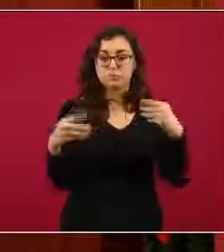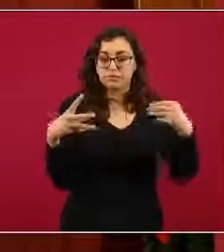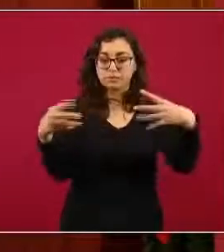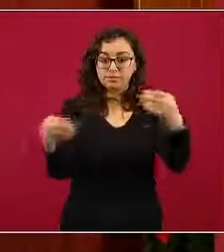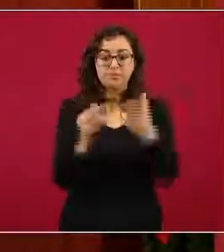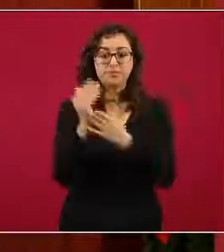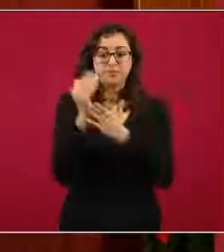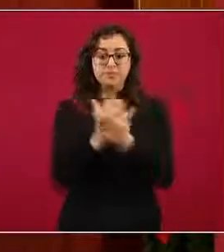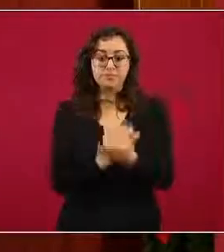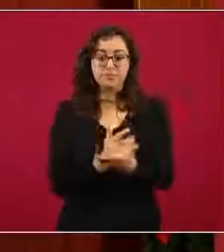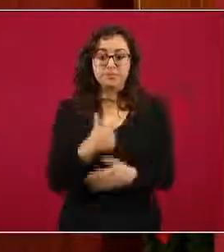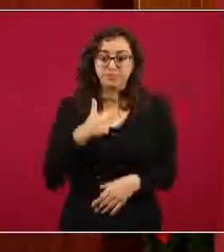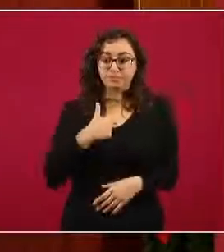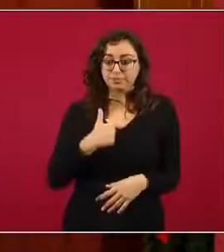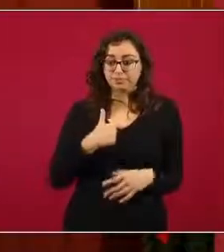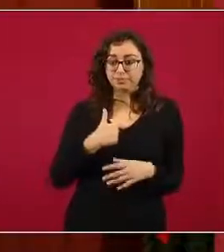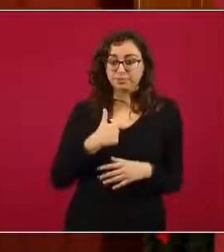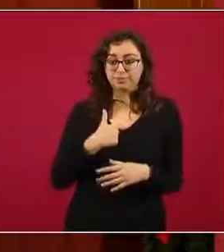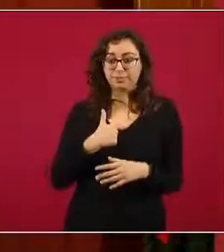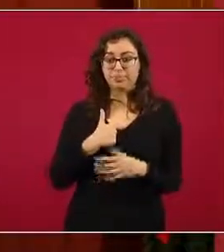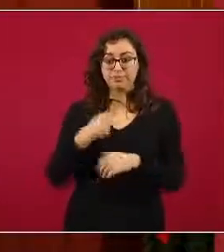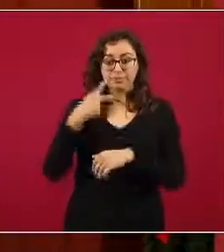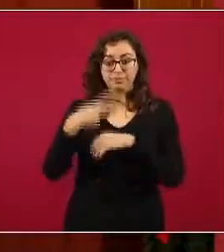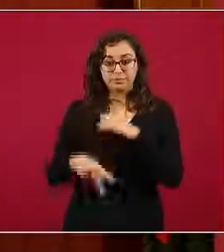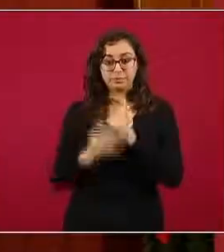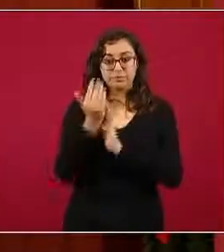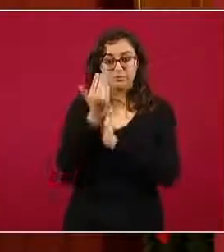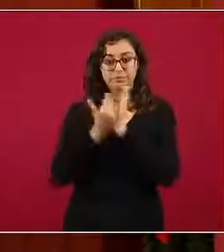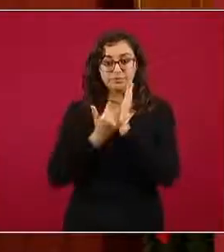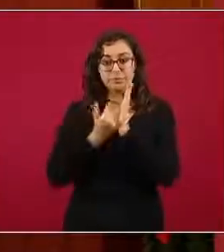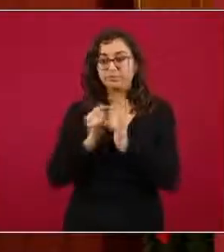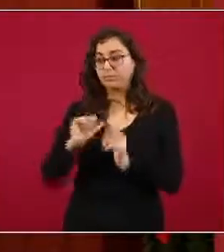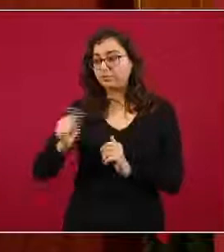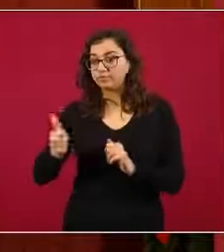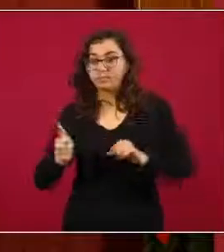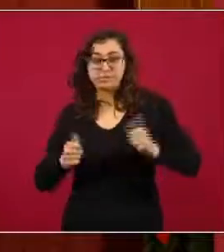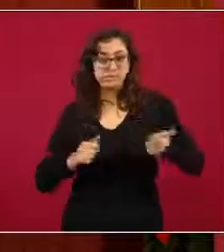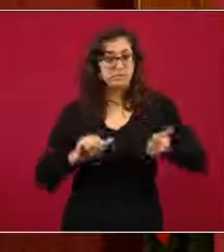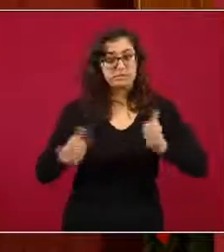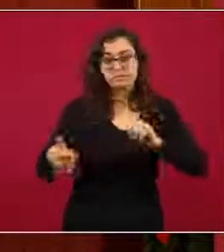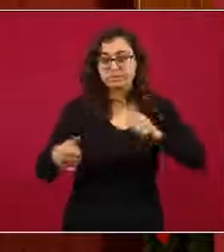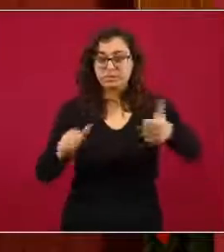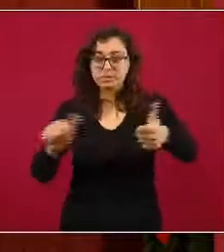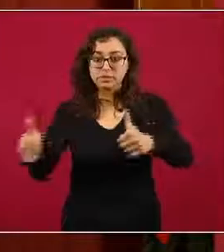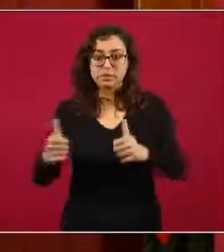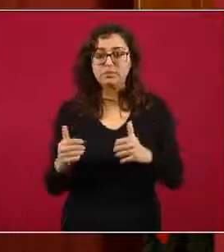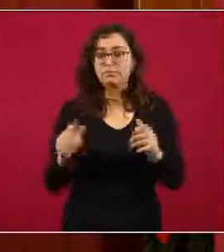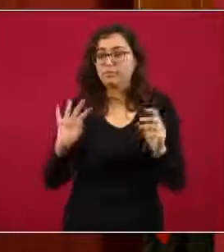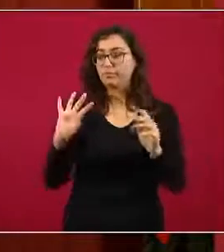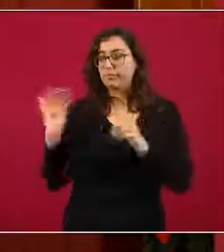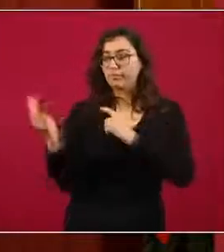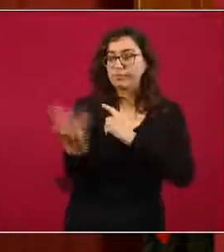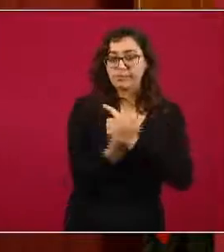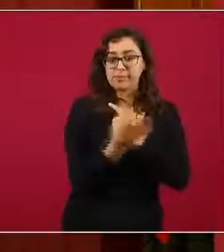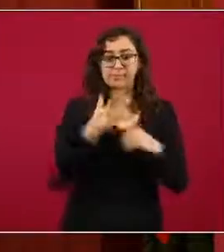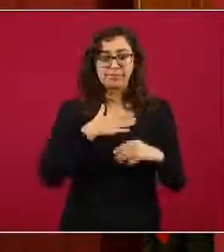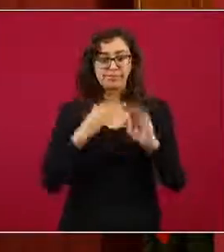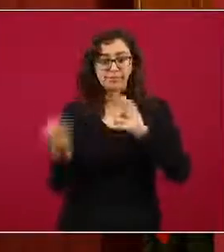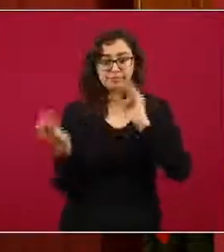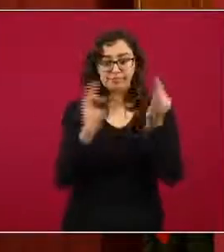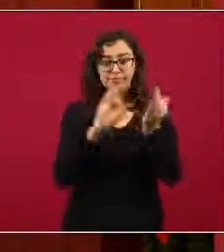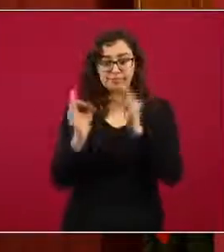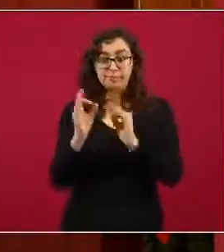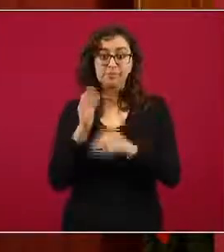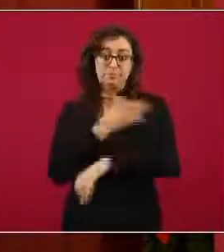y si yo disminuyo mi riesgo de contagio, entonces estoy contribuyendo a que las personas que me rodean, sobre todo en mi ámbito